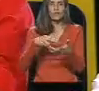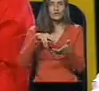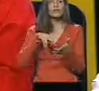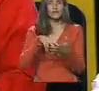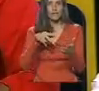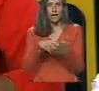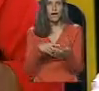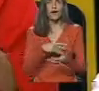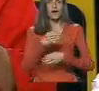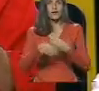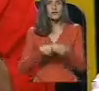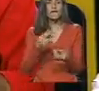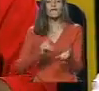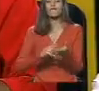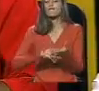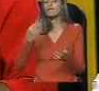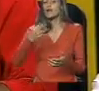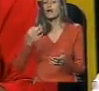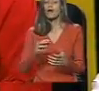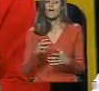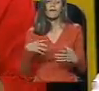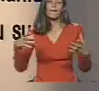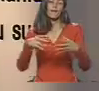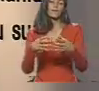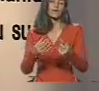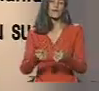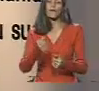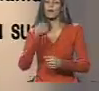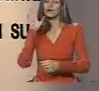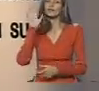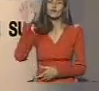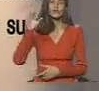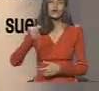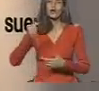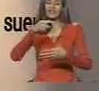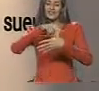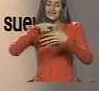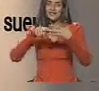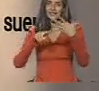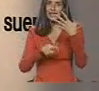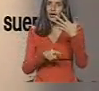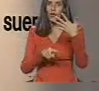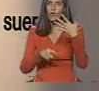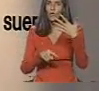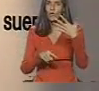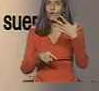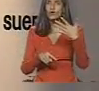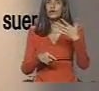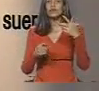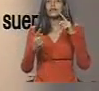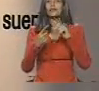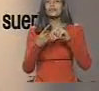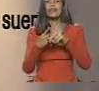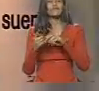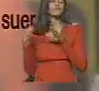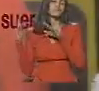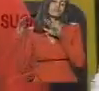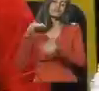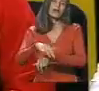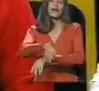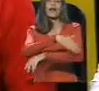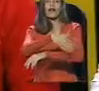la conformación del gran polo patriótico. Ahí están las cinco líneas. Y la sexta sería lanzarnos a la calle,